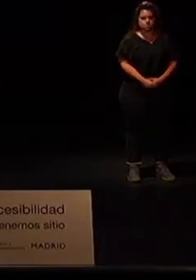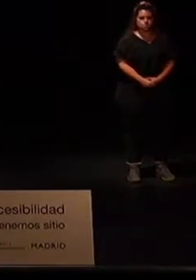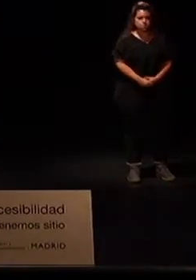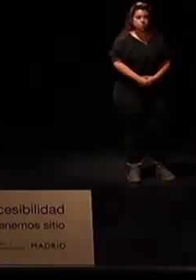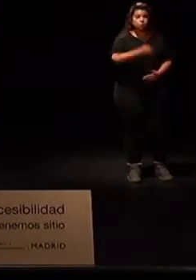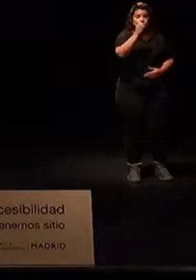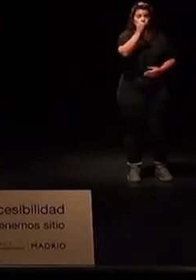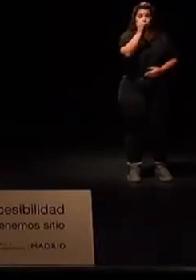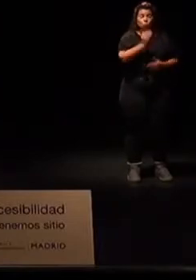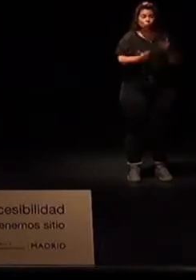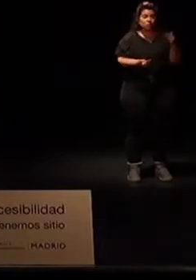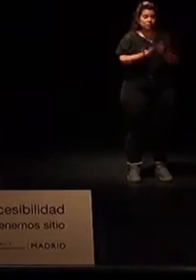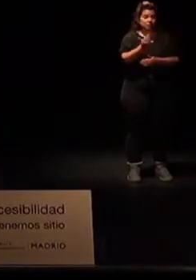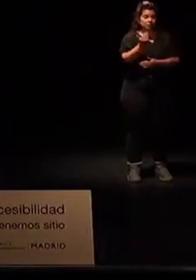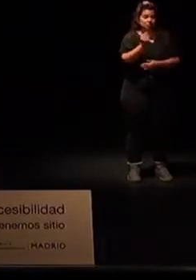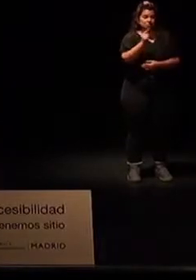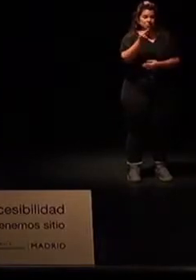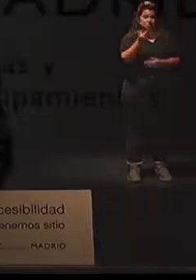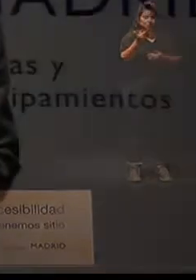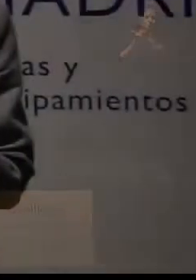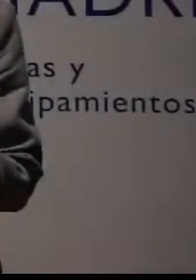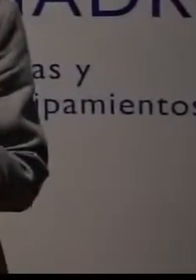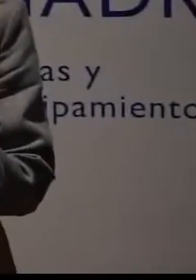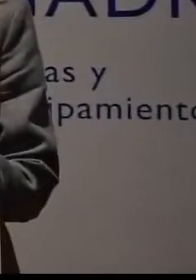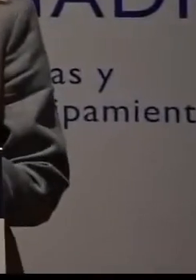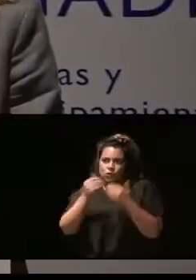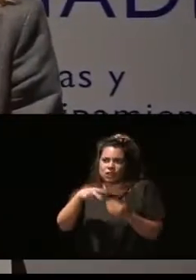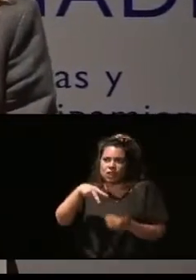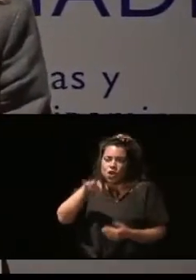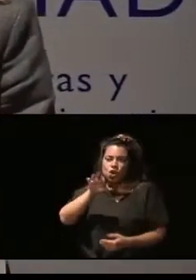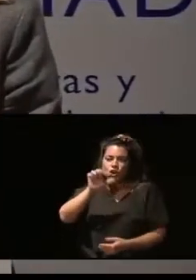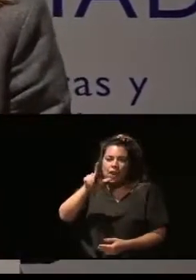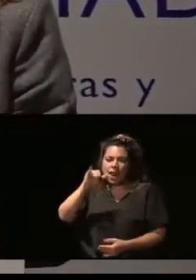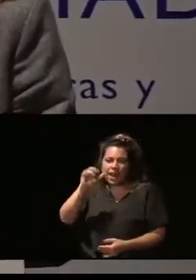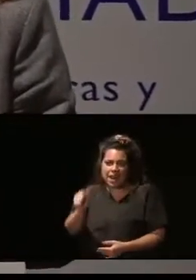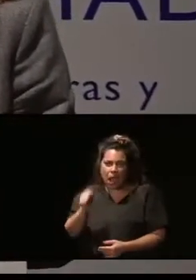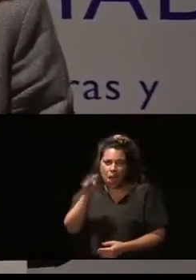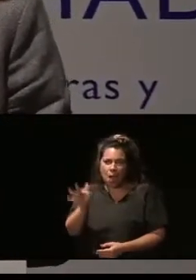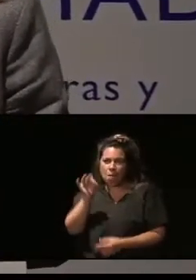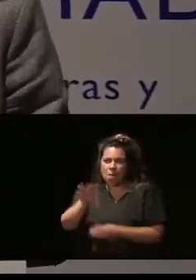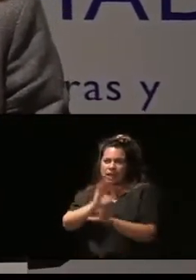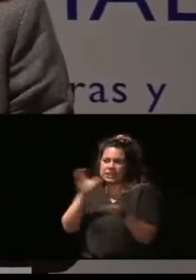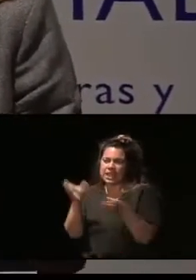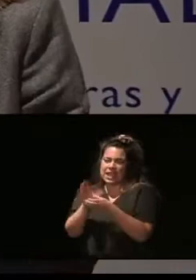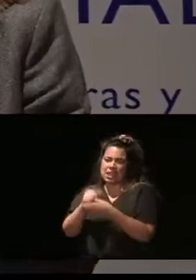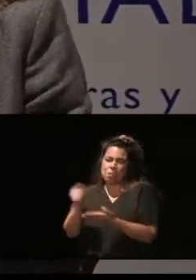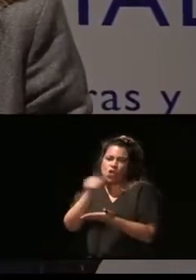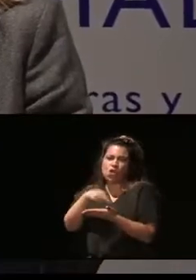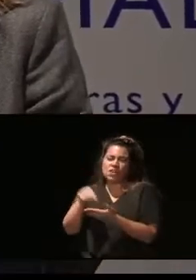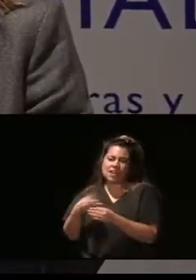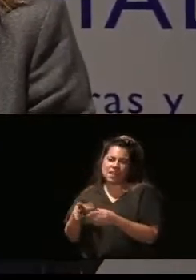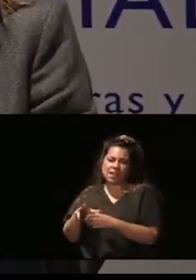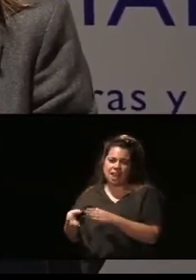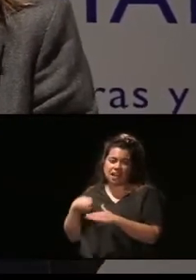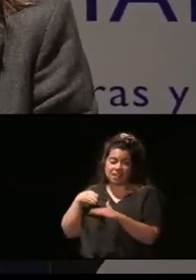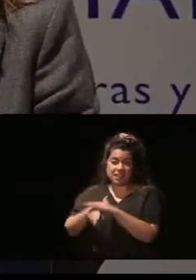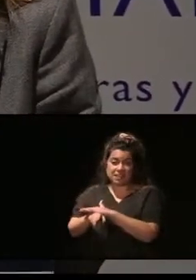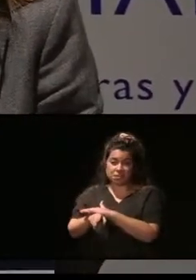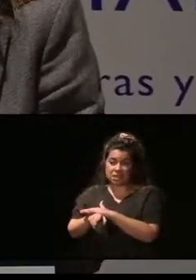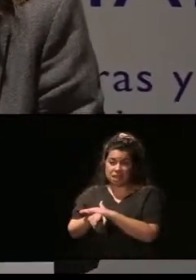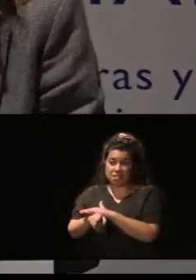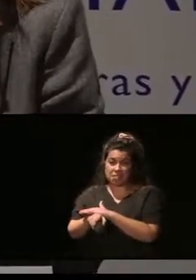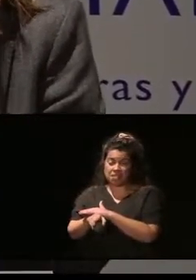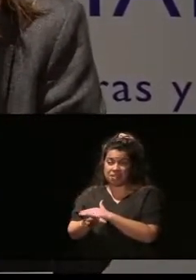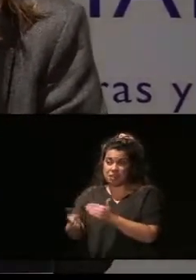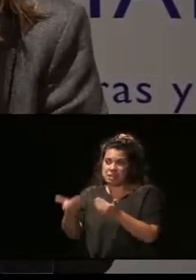Buenos días. En primer lugar, quería agradecer a Noelia Cuenca y a todo el equipo de la Oficina de Acesibilidad la invitación